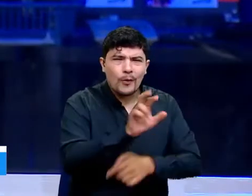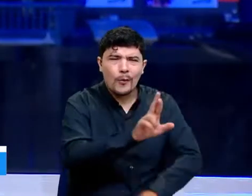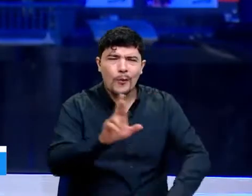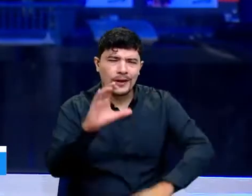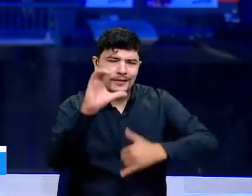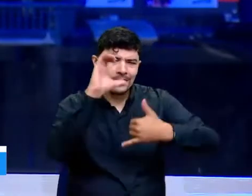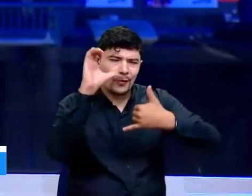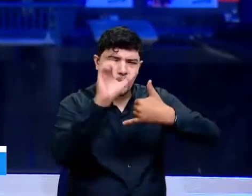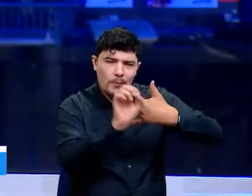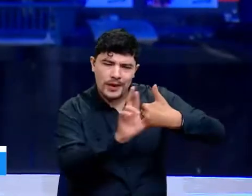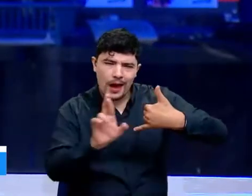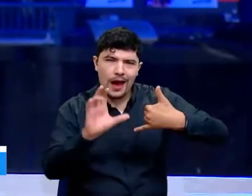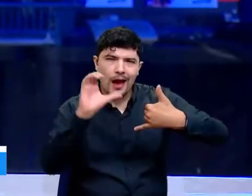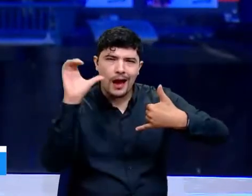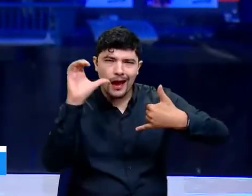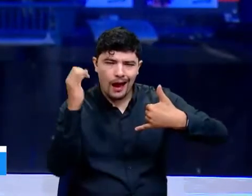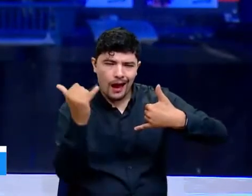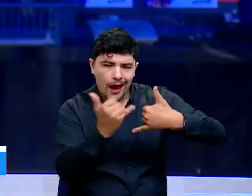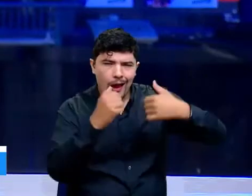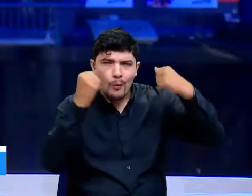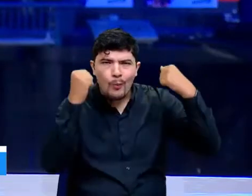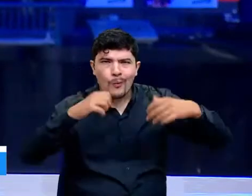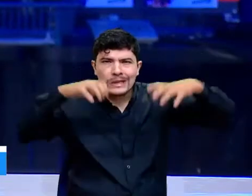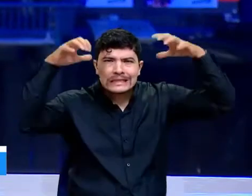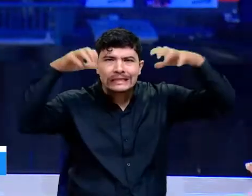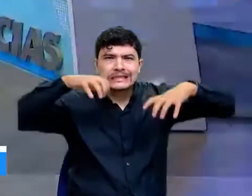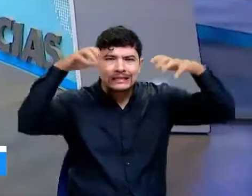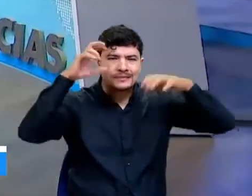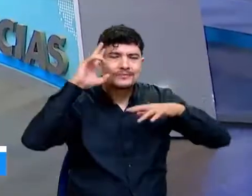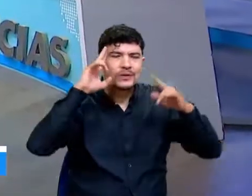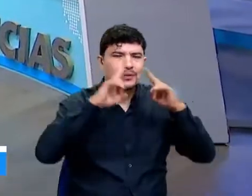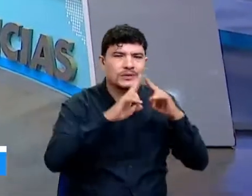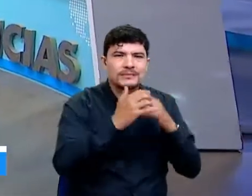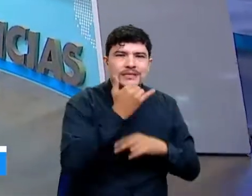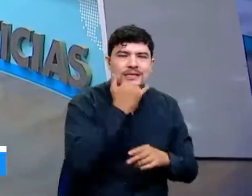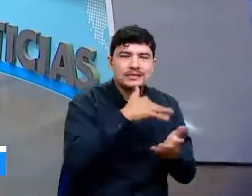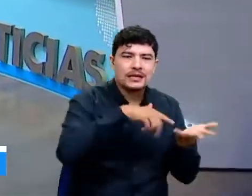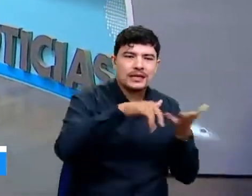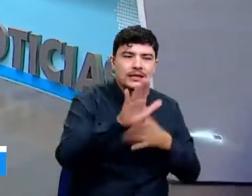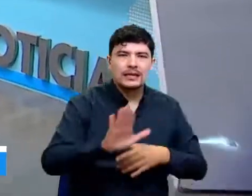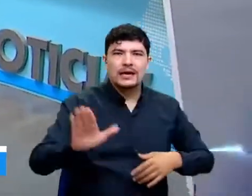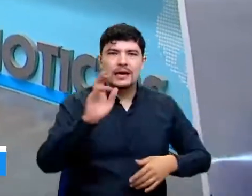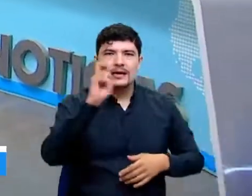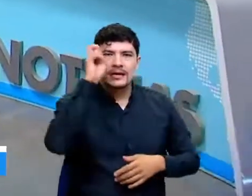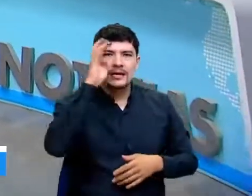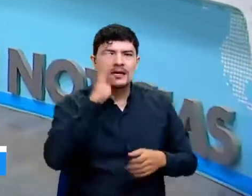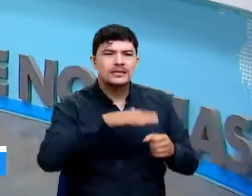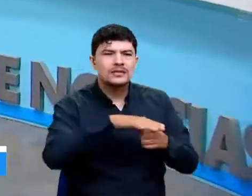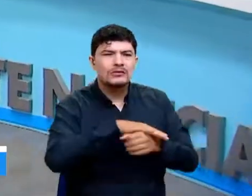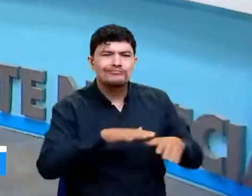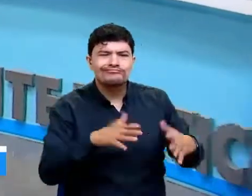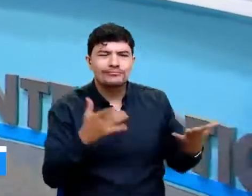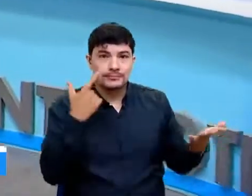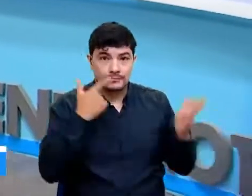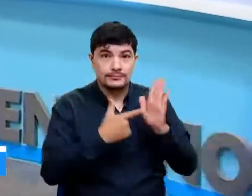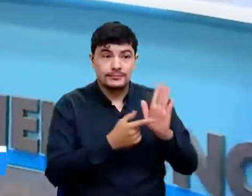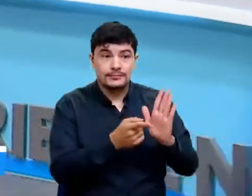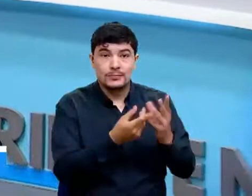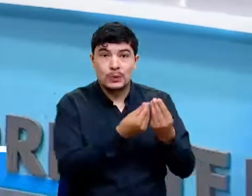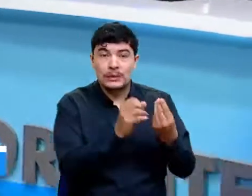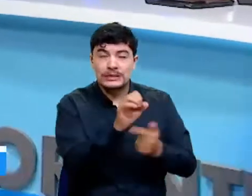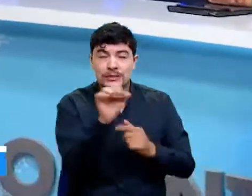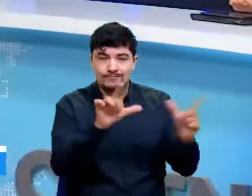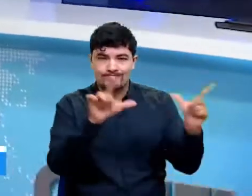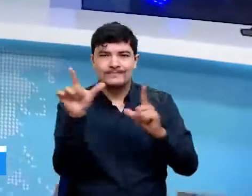hacemos un recorrido por diferentes puntos de Santander, Norte de Santander, para saber cómo están las situaciones en este momento. Y ahí vemos a nuestros compañeros listos